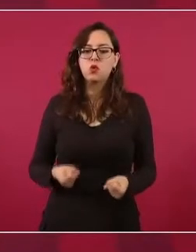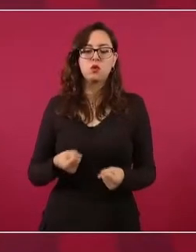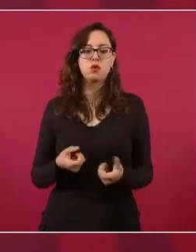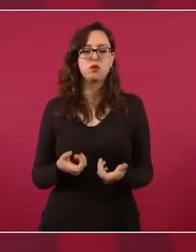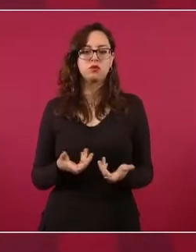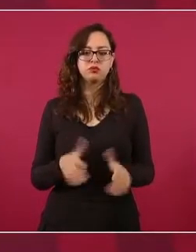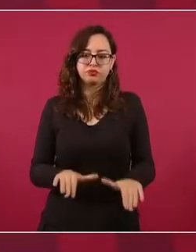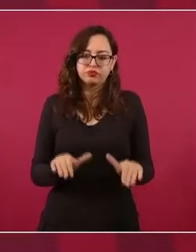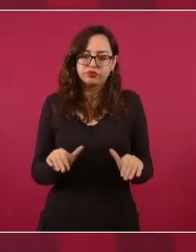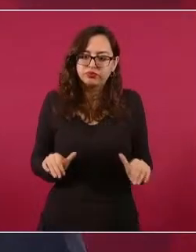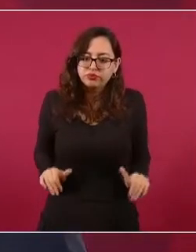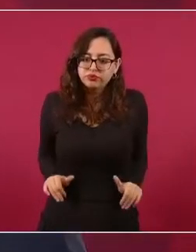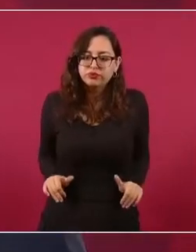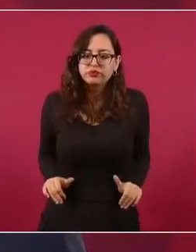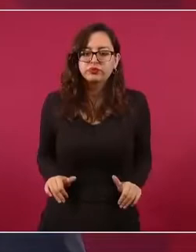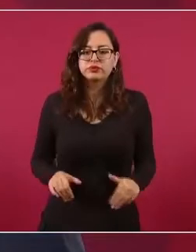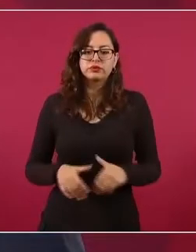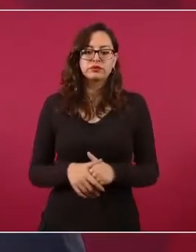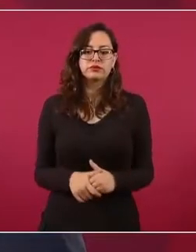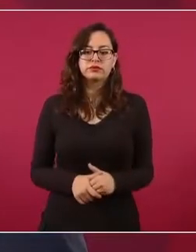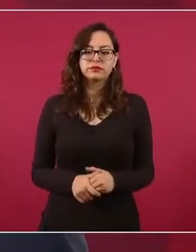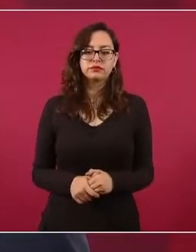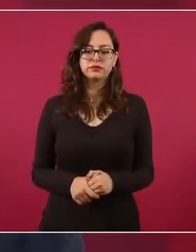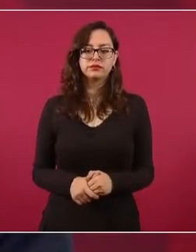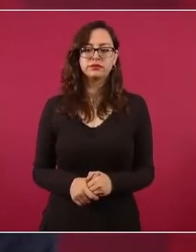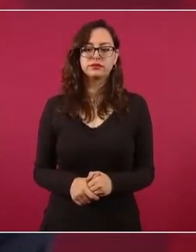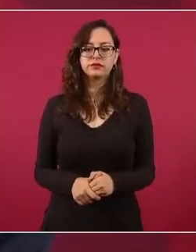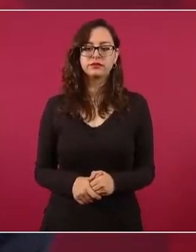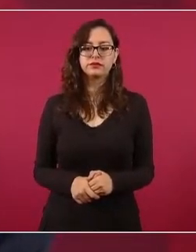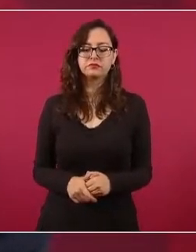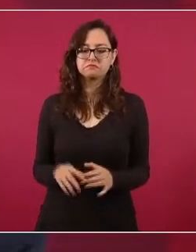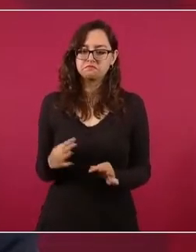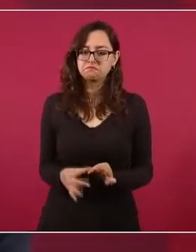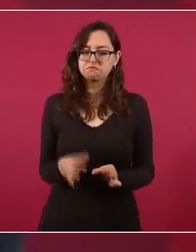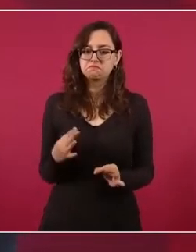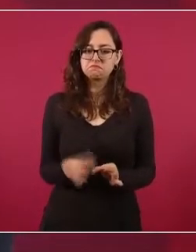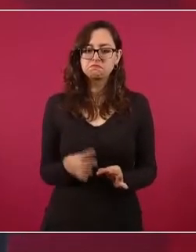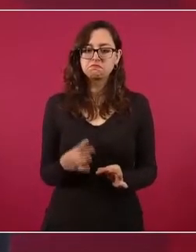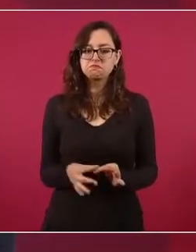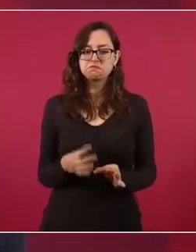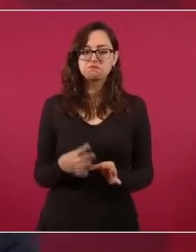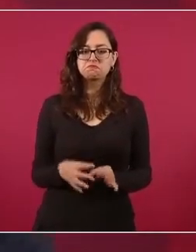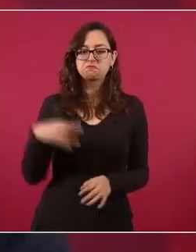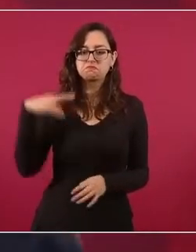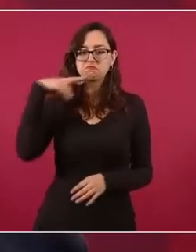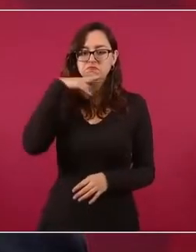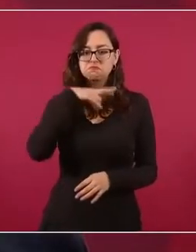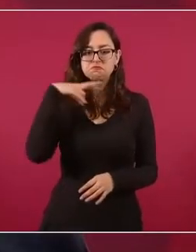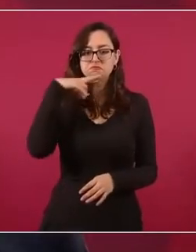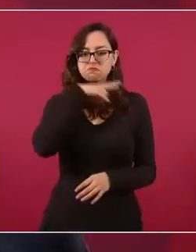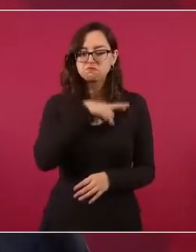eficiente, rápido.